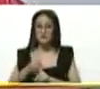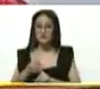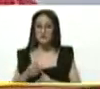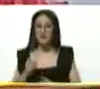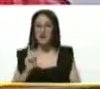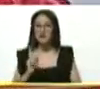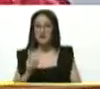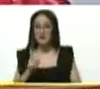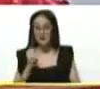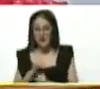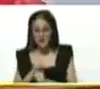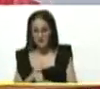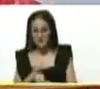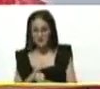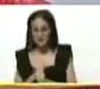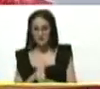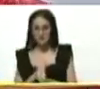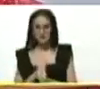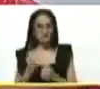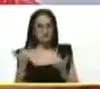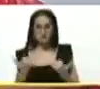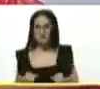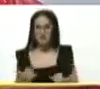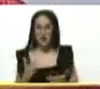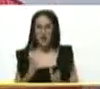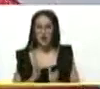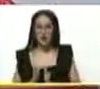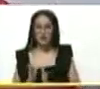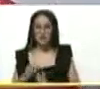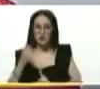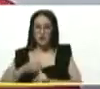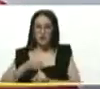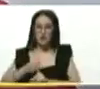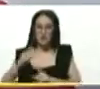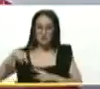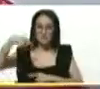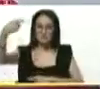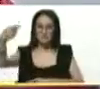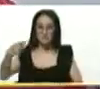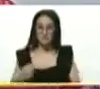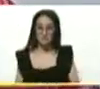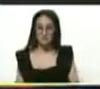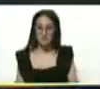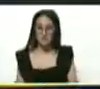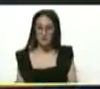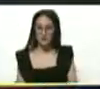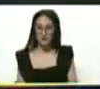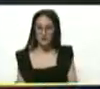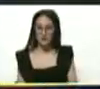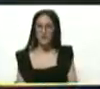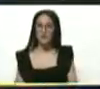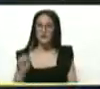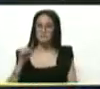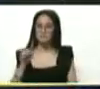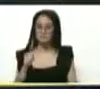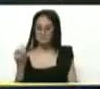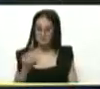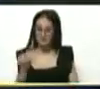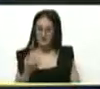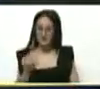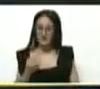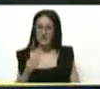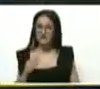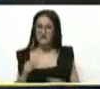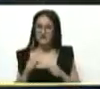orden, la orden de operaciones ya está dada y nos organizamos para las batallas que vengan. Correcto. Y seguir nosotros construyendo